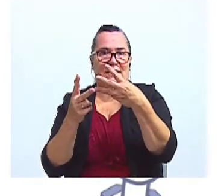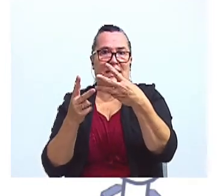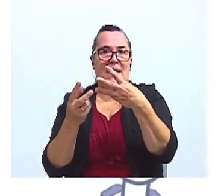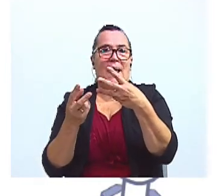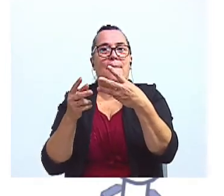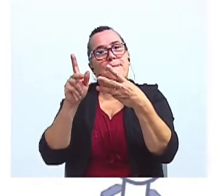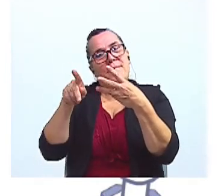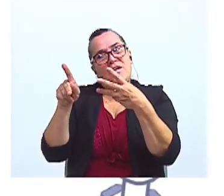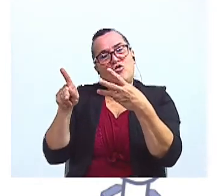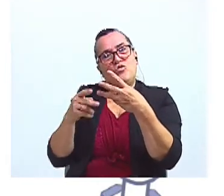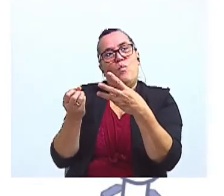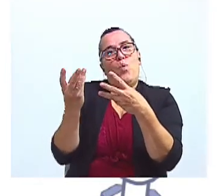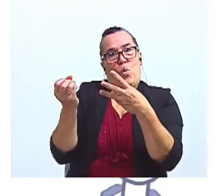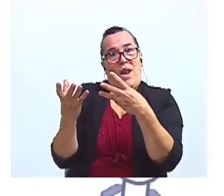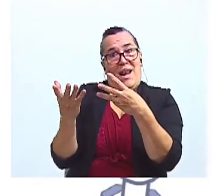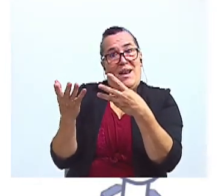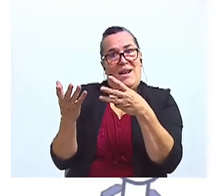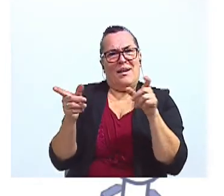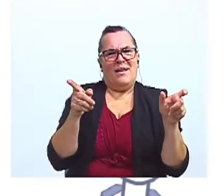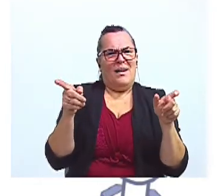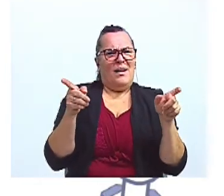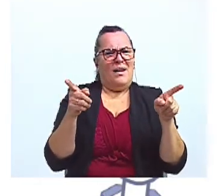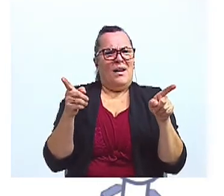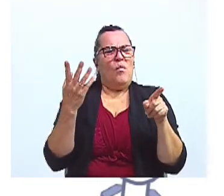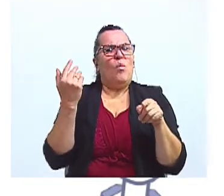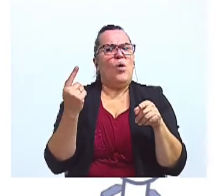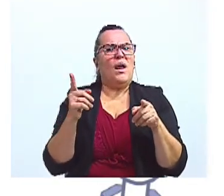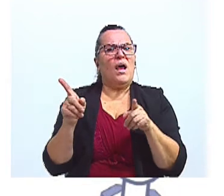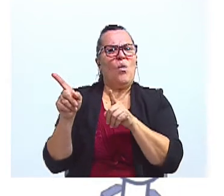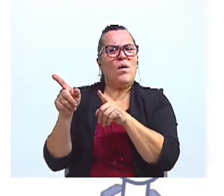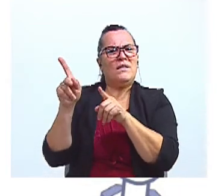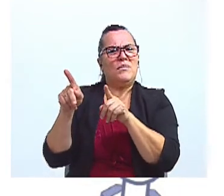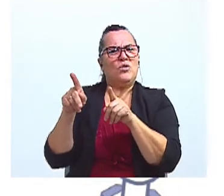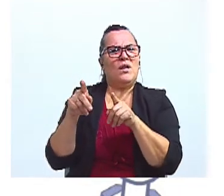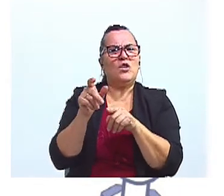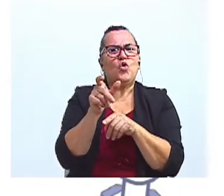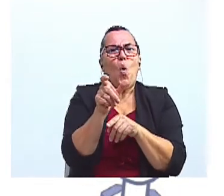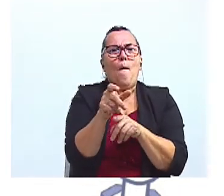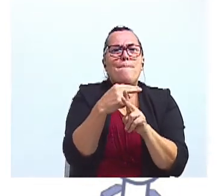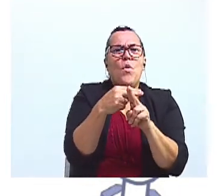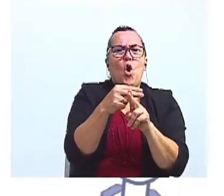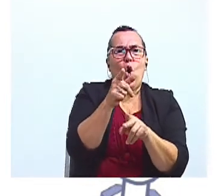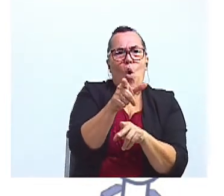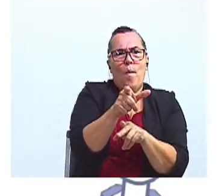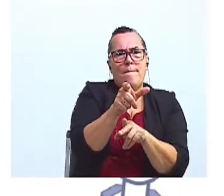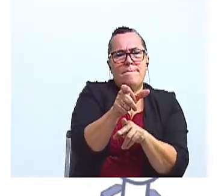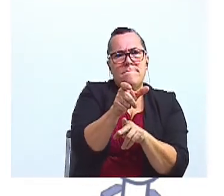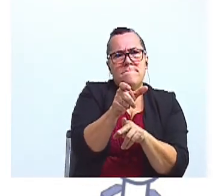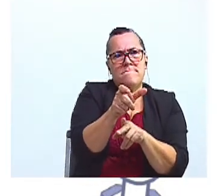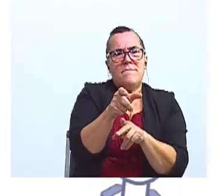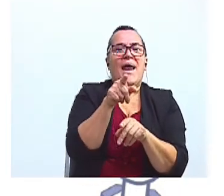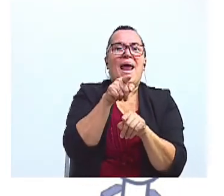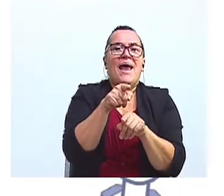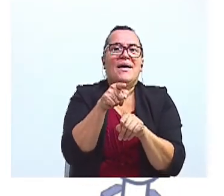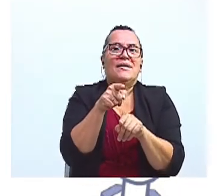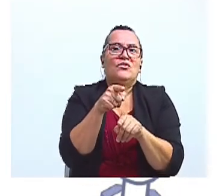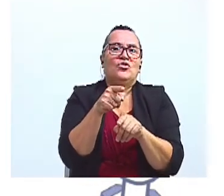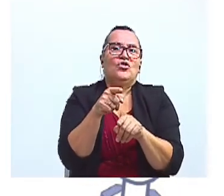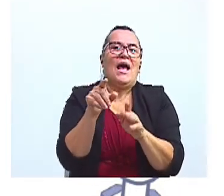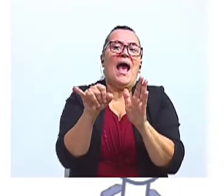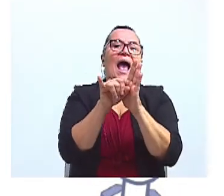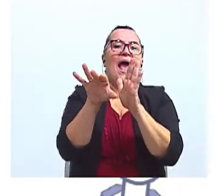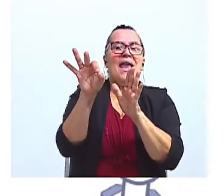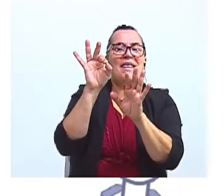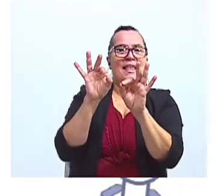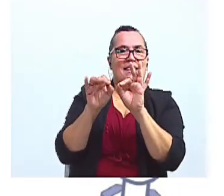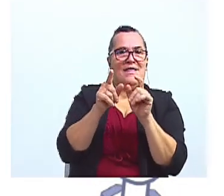tercera persona plural. ¿Por qué a la par de esas personas tenemos un pronombre? Porque ese pronombre es el que se los identifica.